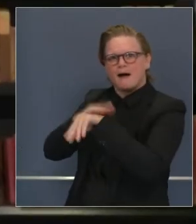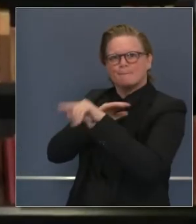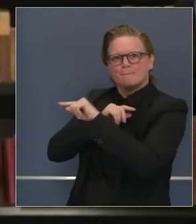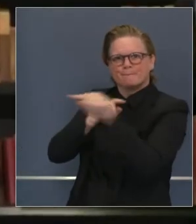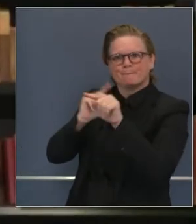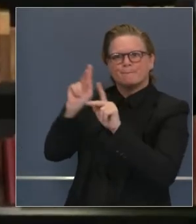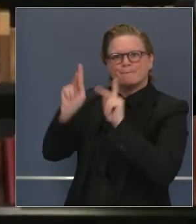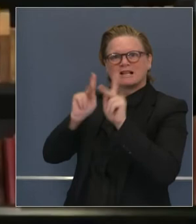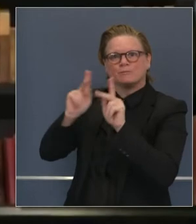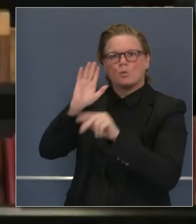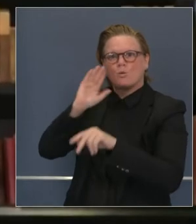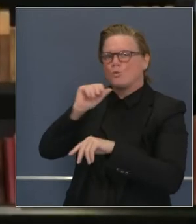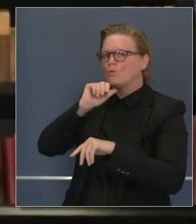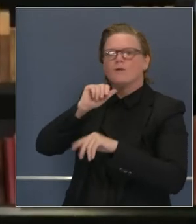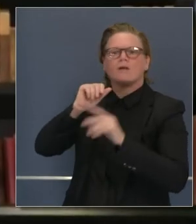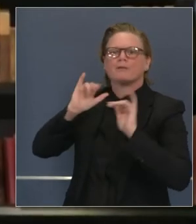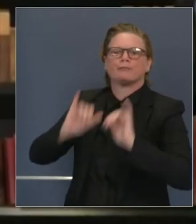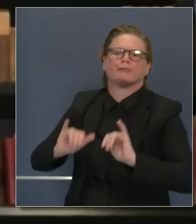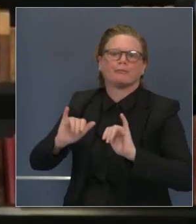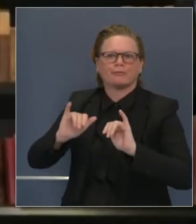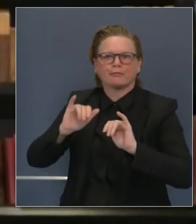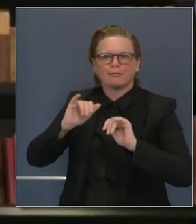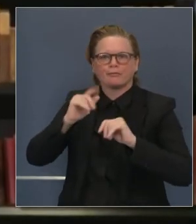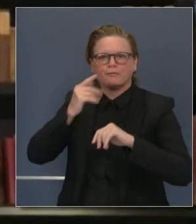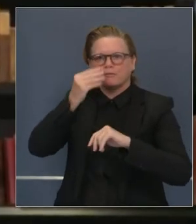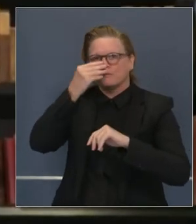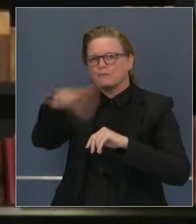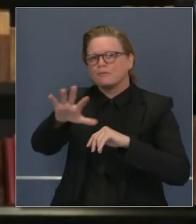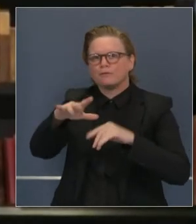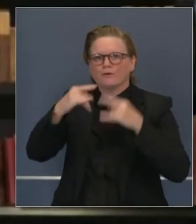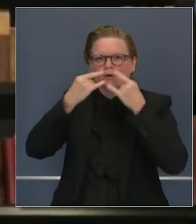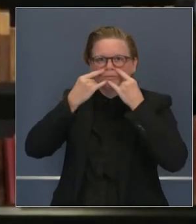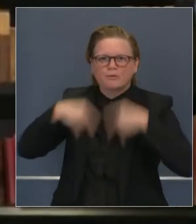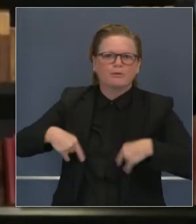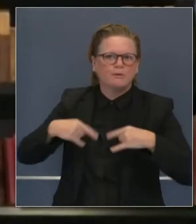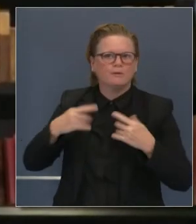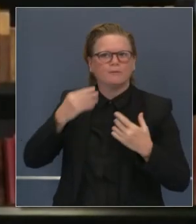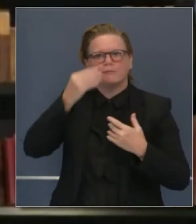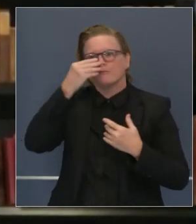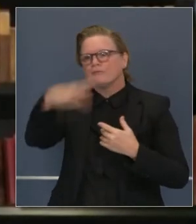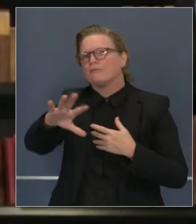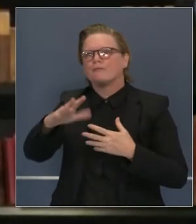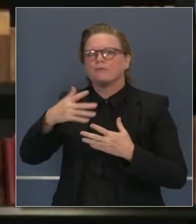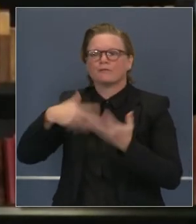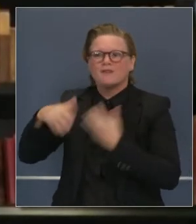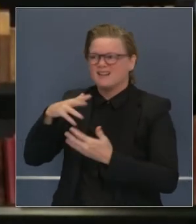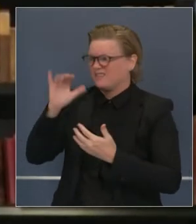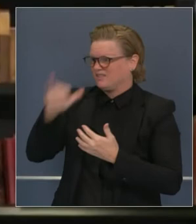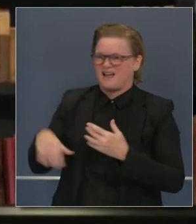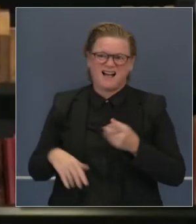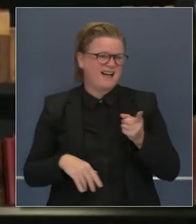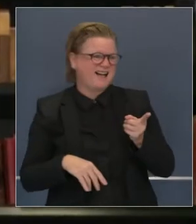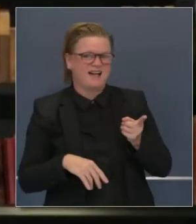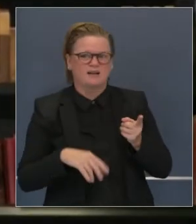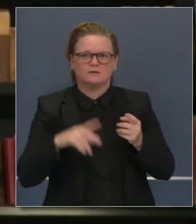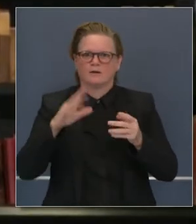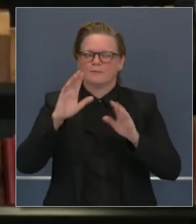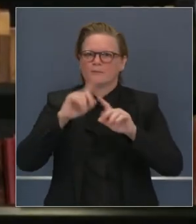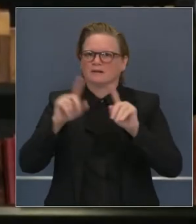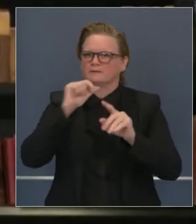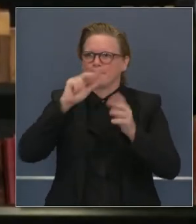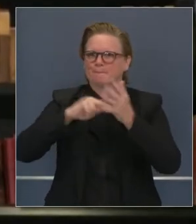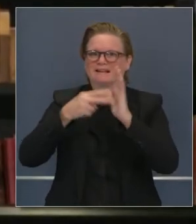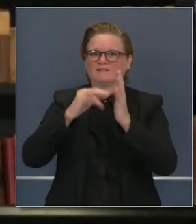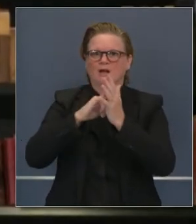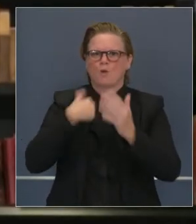considerar nuestras normas actualmente y si después